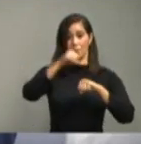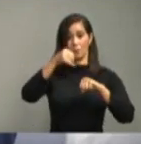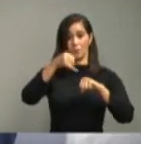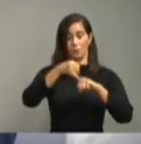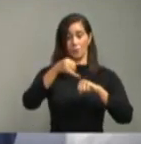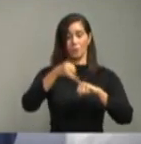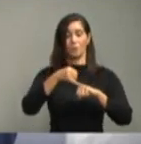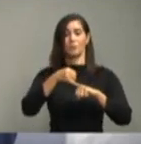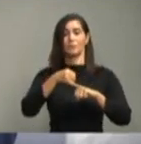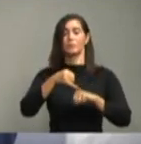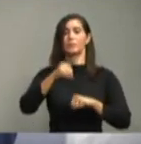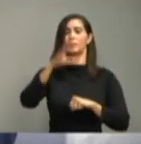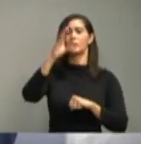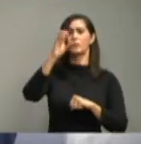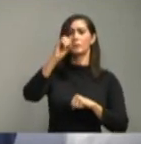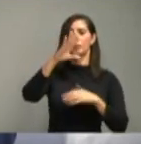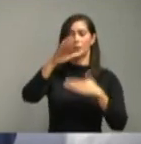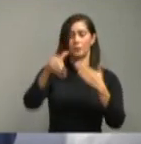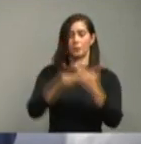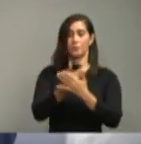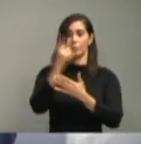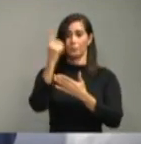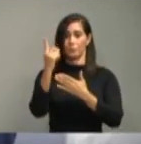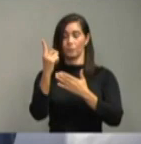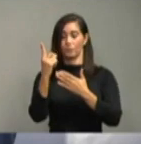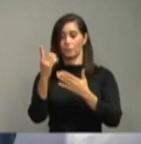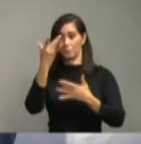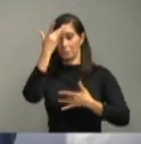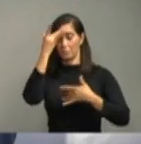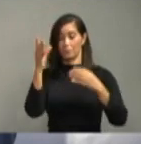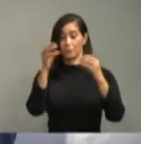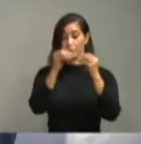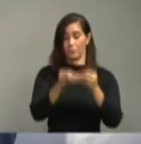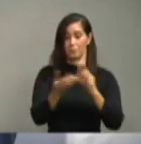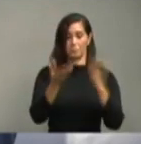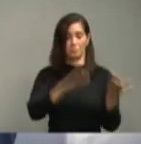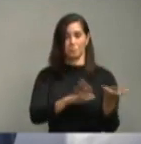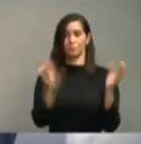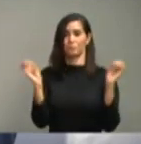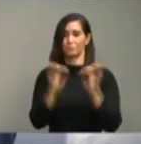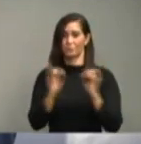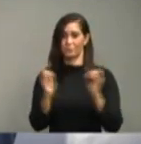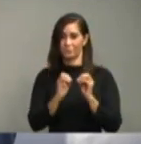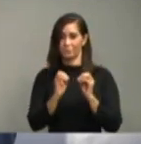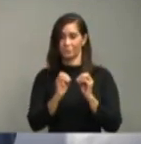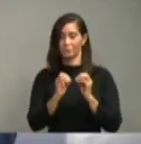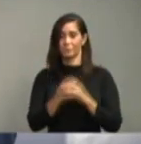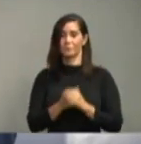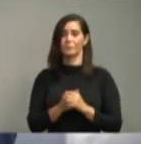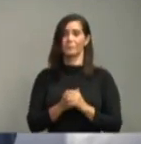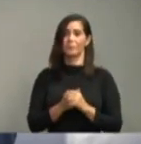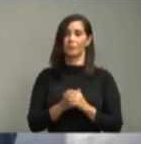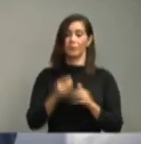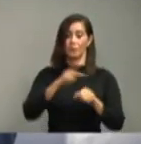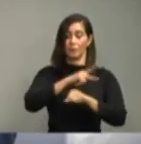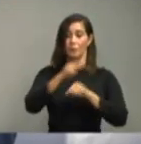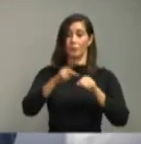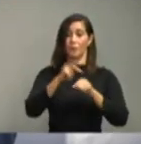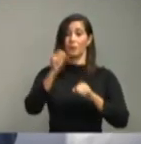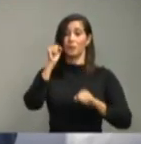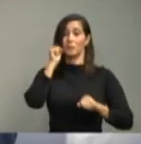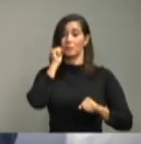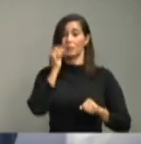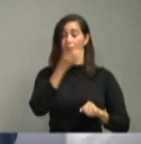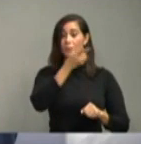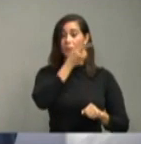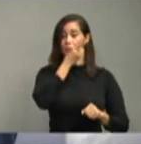0 casos nuevos, 1 acumulado, ningún fallecimiento. La provincia de Santo Domingo,